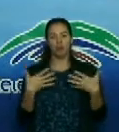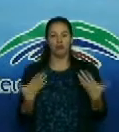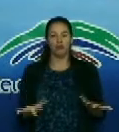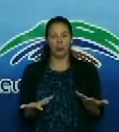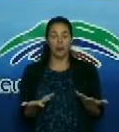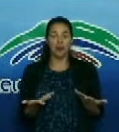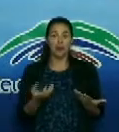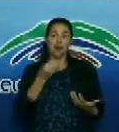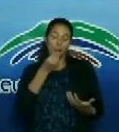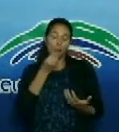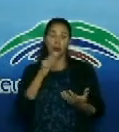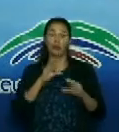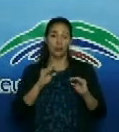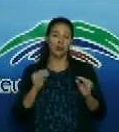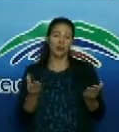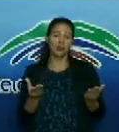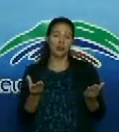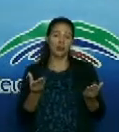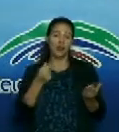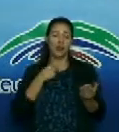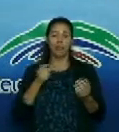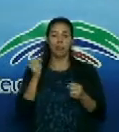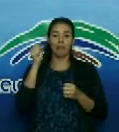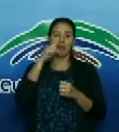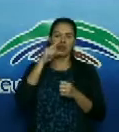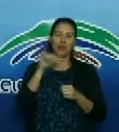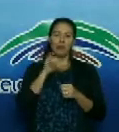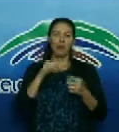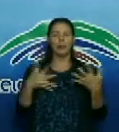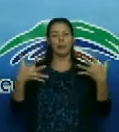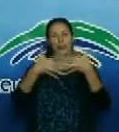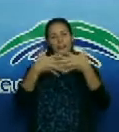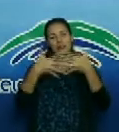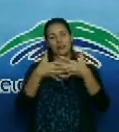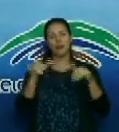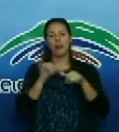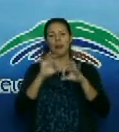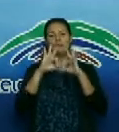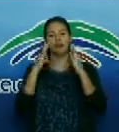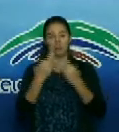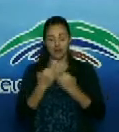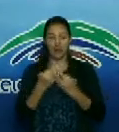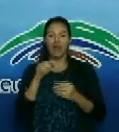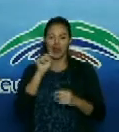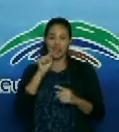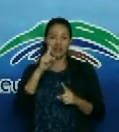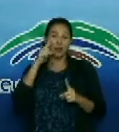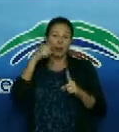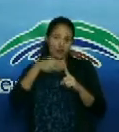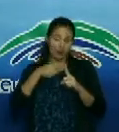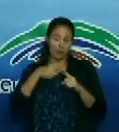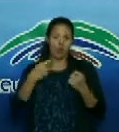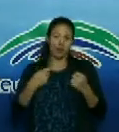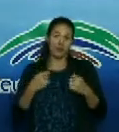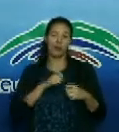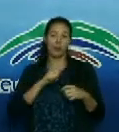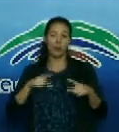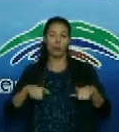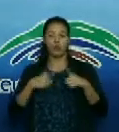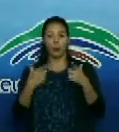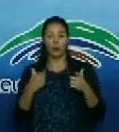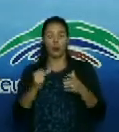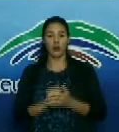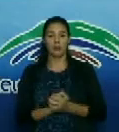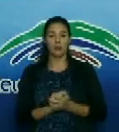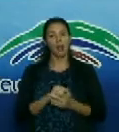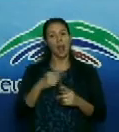al final terminamos con una gran familia que creo que era el objetivo porque somos colegas todos y aunque fueran